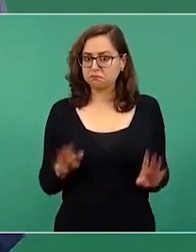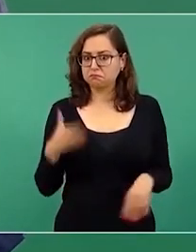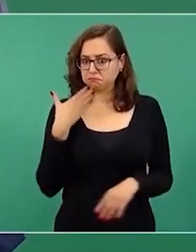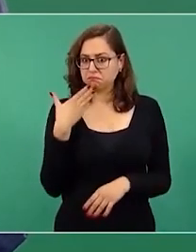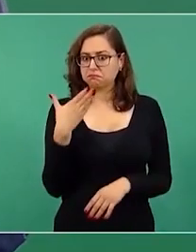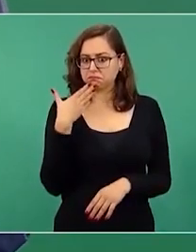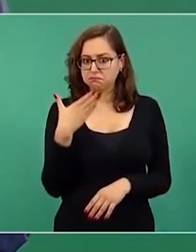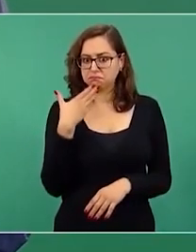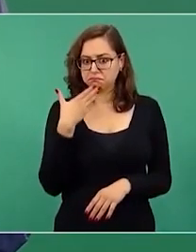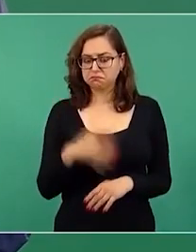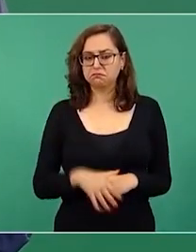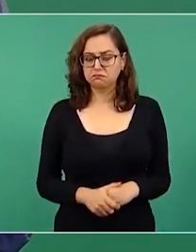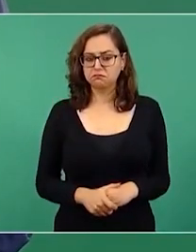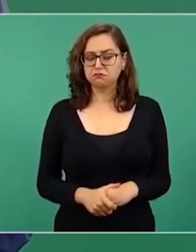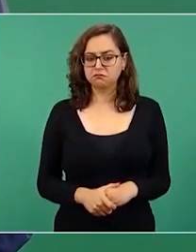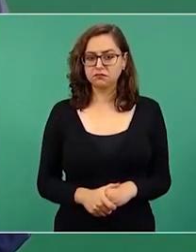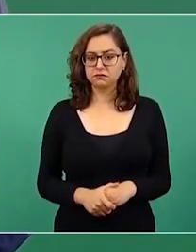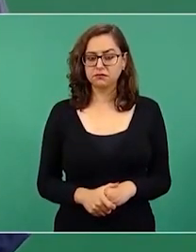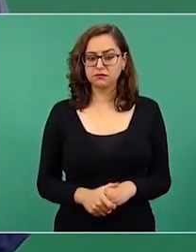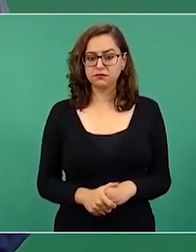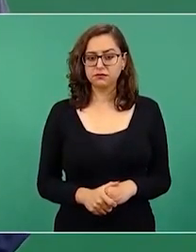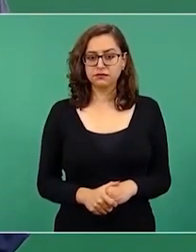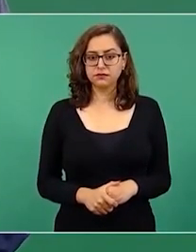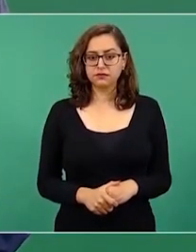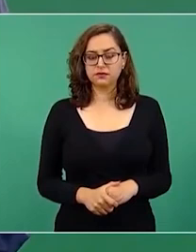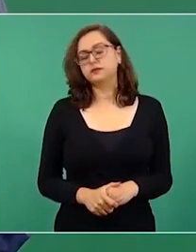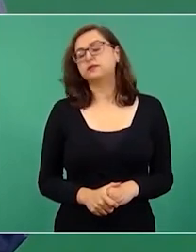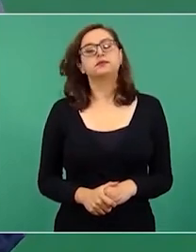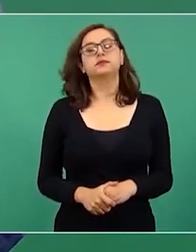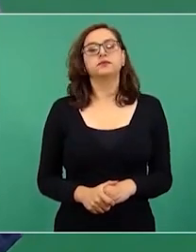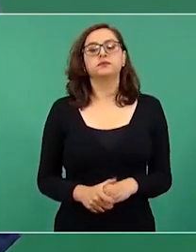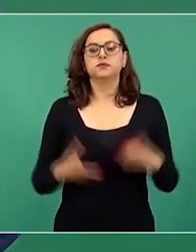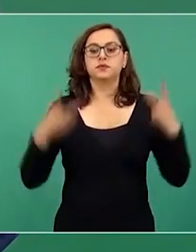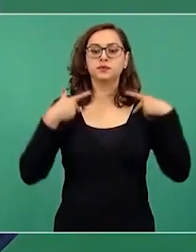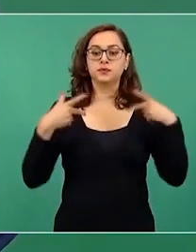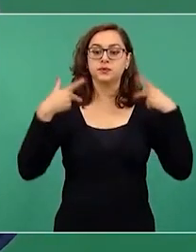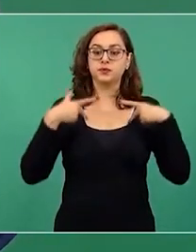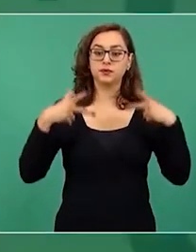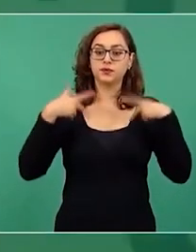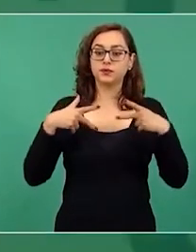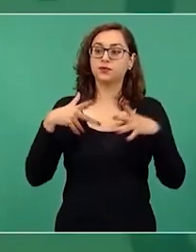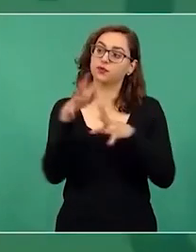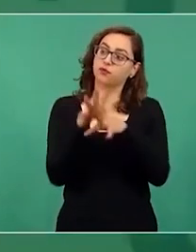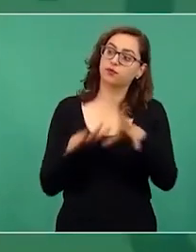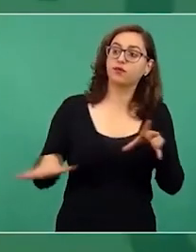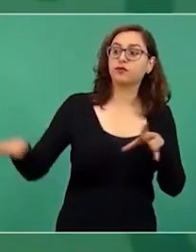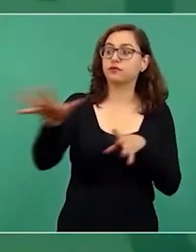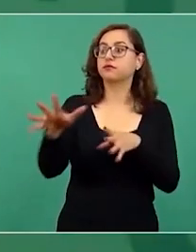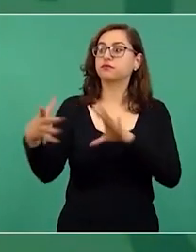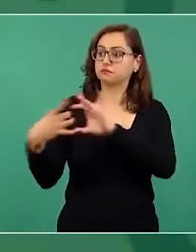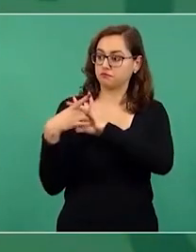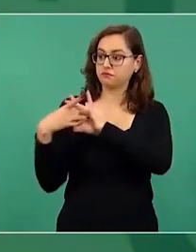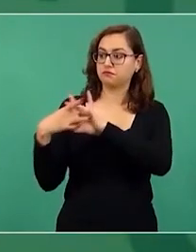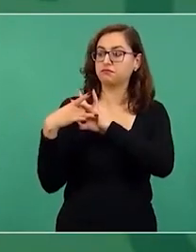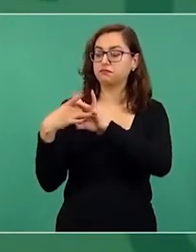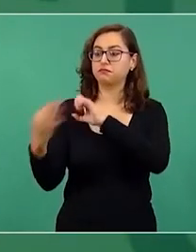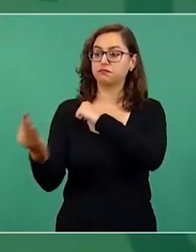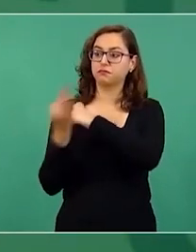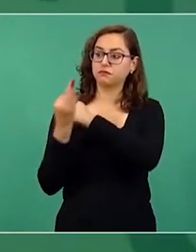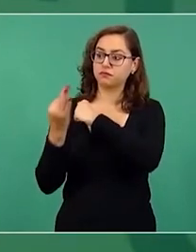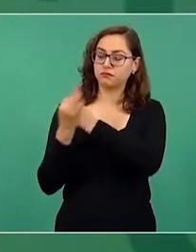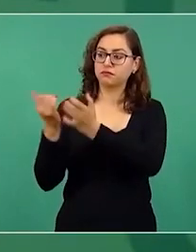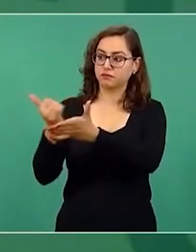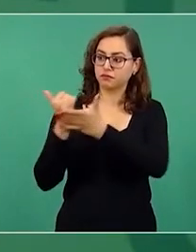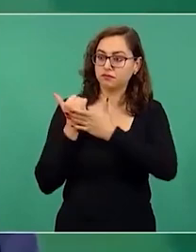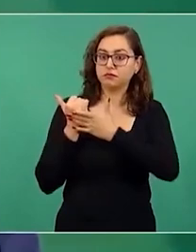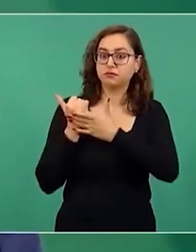los que simpatizan con nosotros de que cuidadito